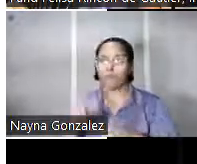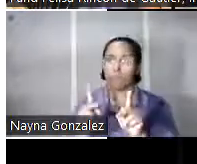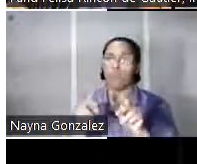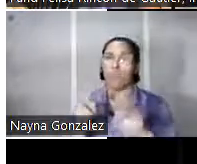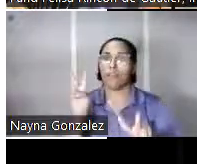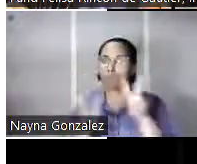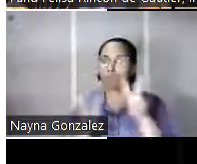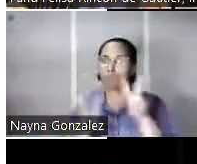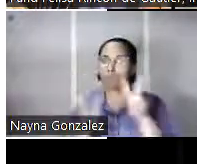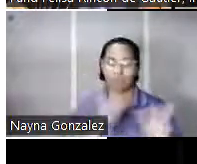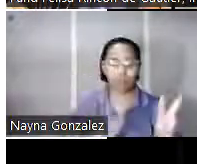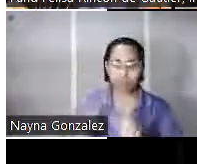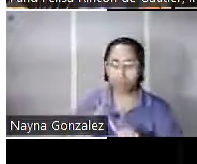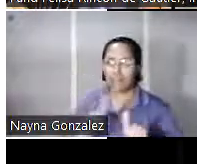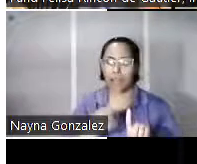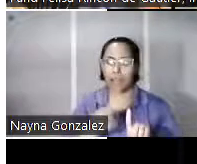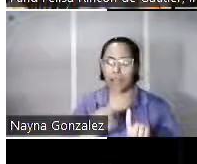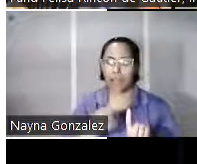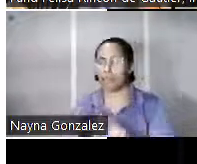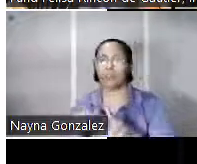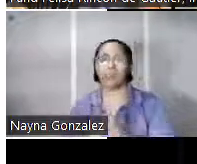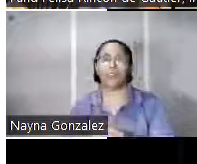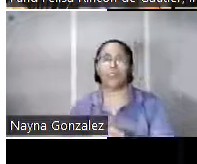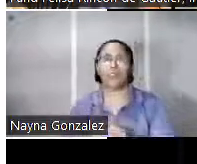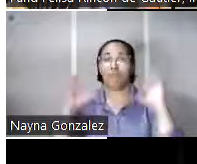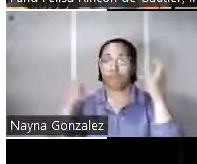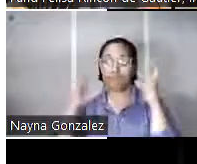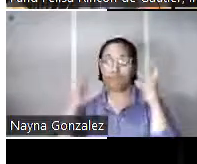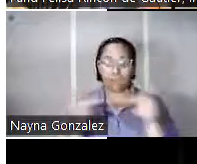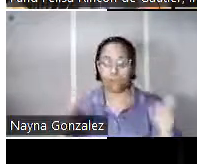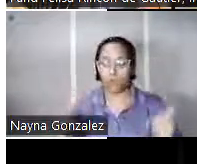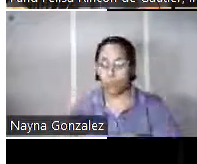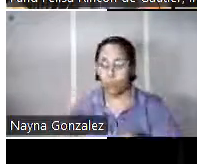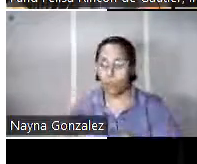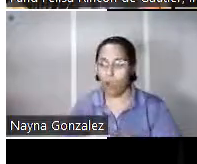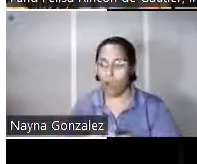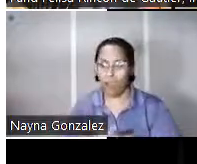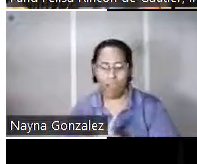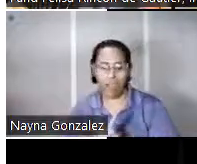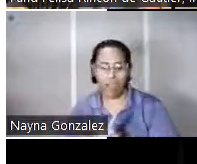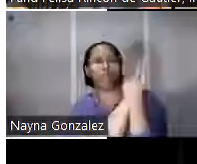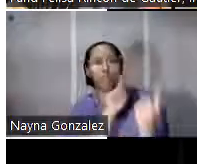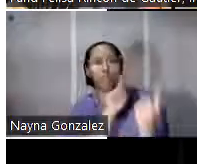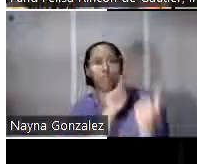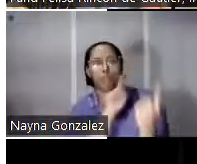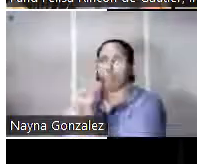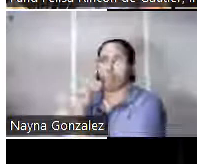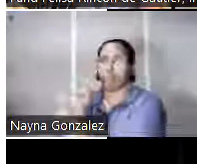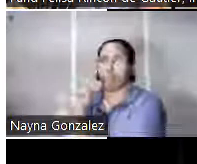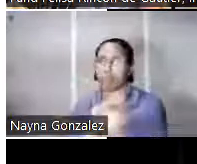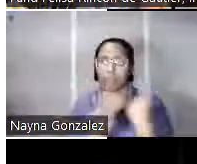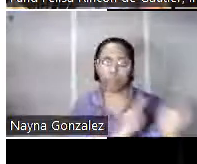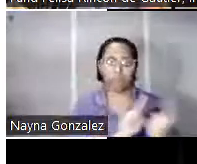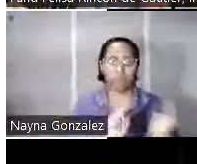estaciones radiales por ejemplo Radio Progreso de La Habana y conocer a varios directores de radionovelas en ese país